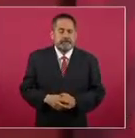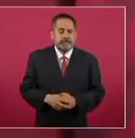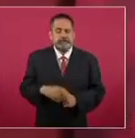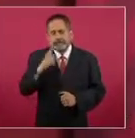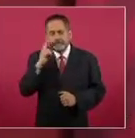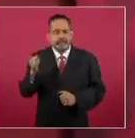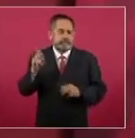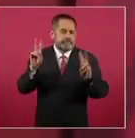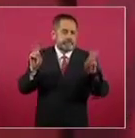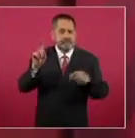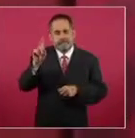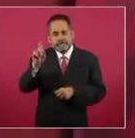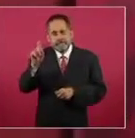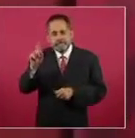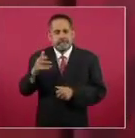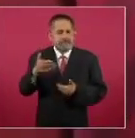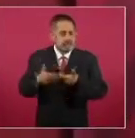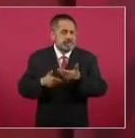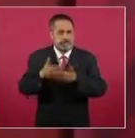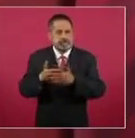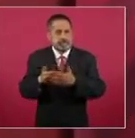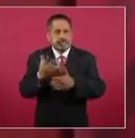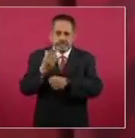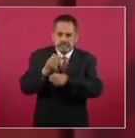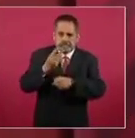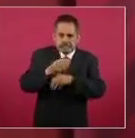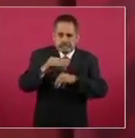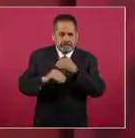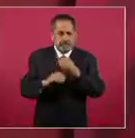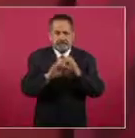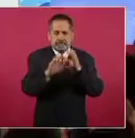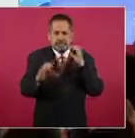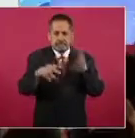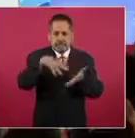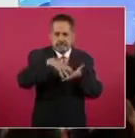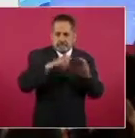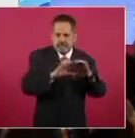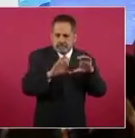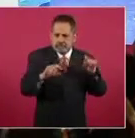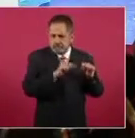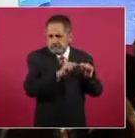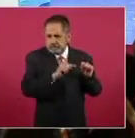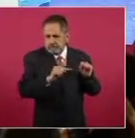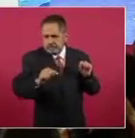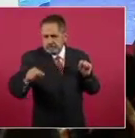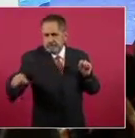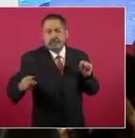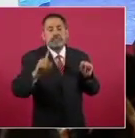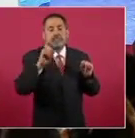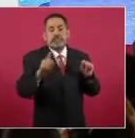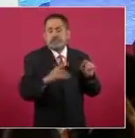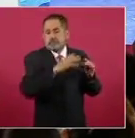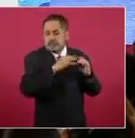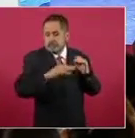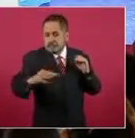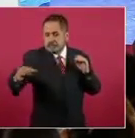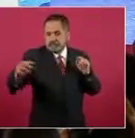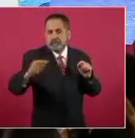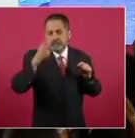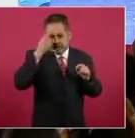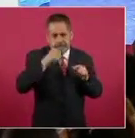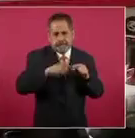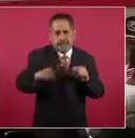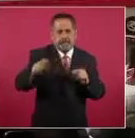el tema del agua. Se ha empezado a construir el acueducto yaqui, que tendrá una longitud de 160 kilómetros